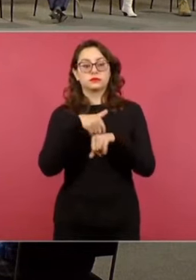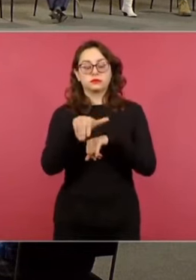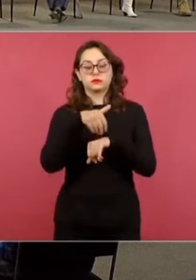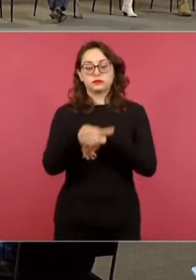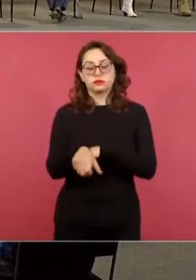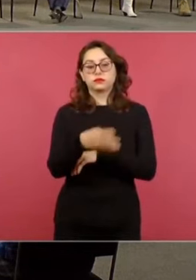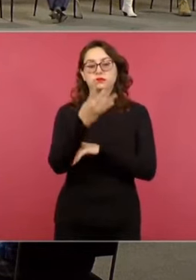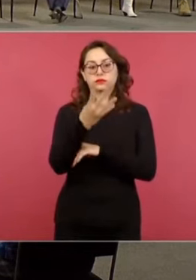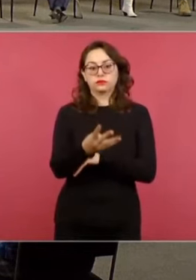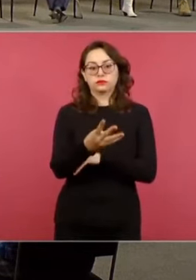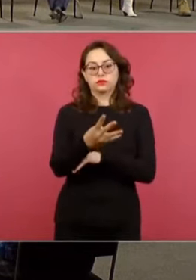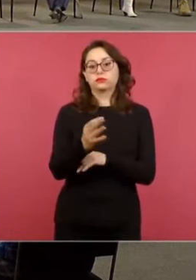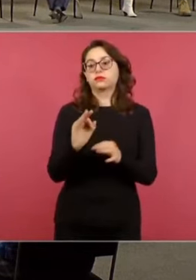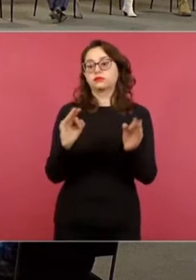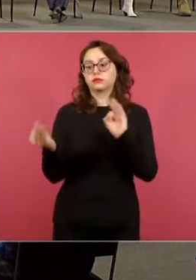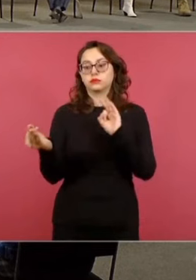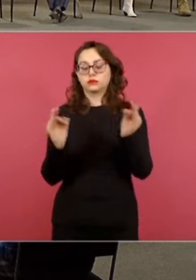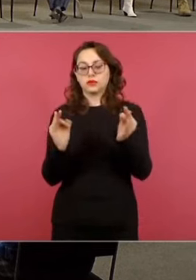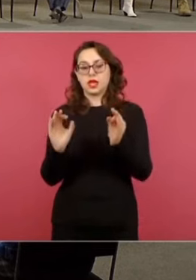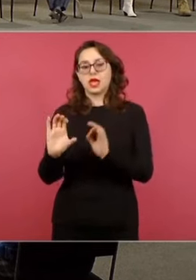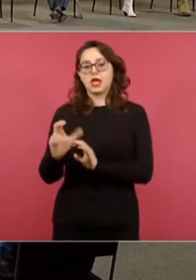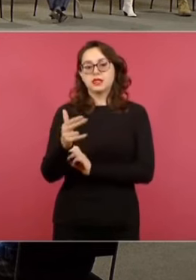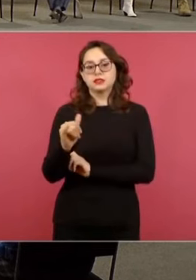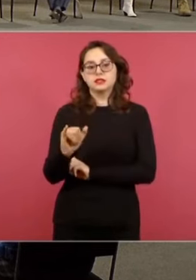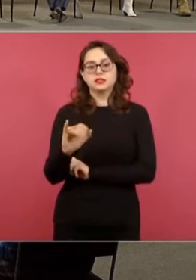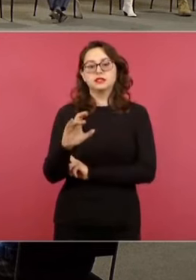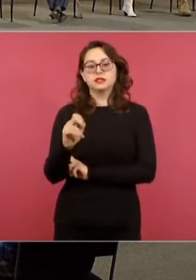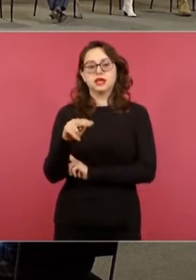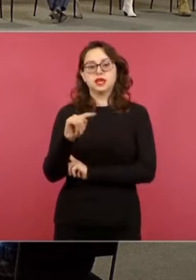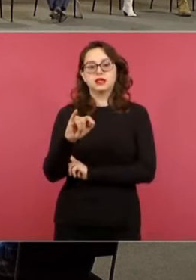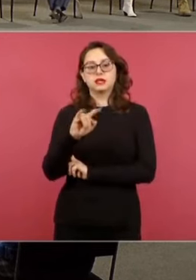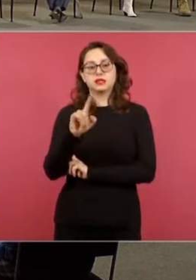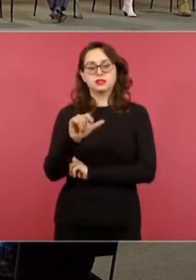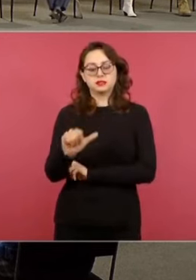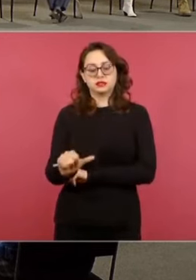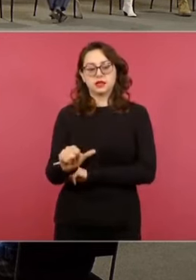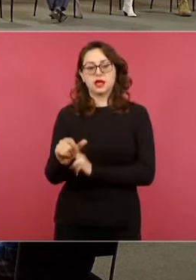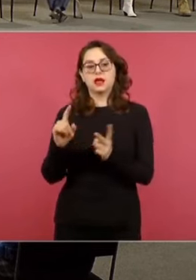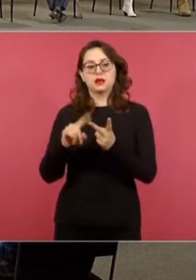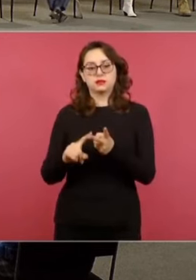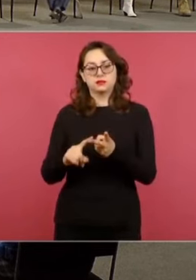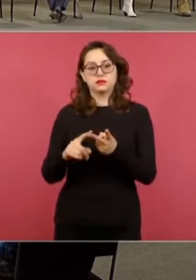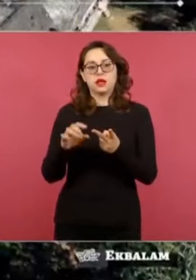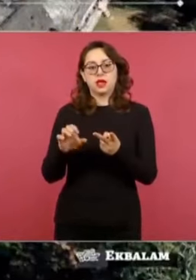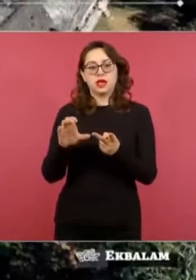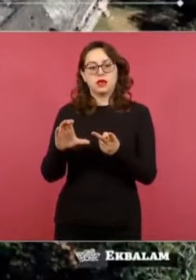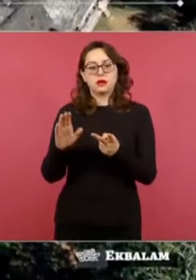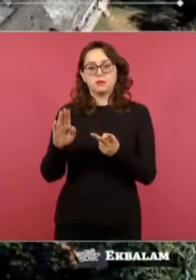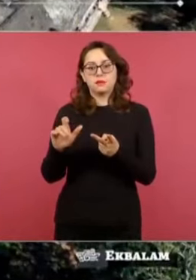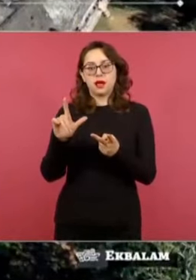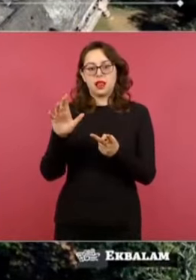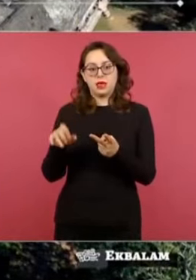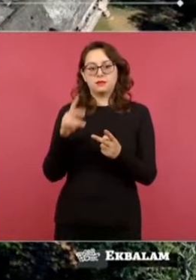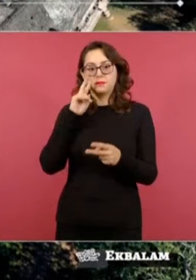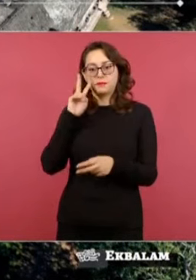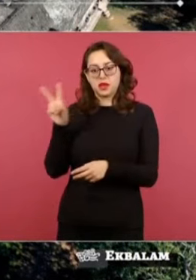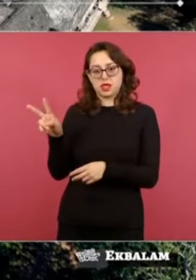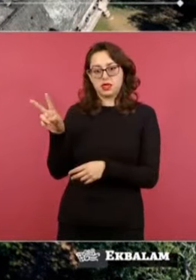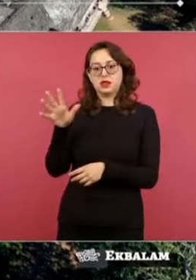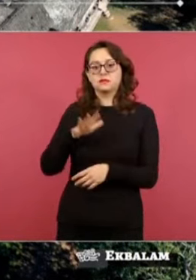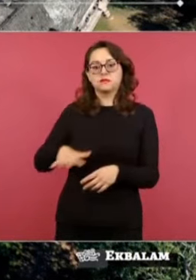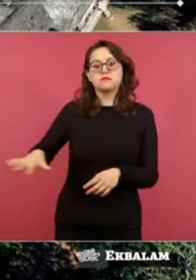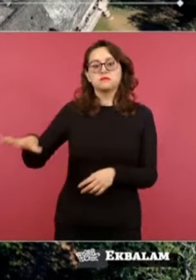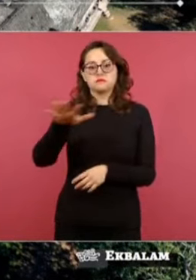se intervienen los sitios de Chichen Itza y Egbalam a través del programa de mejoramiento de las zonas arqueológicas